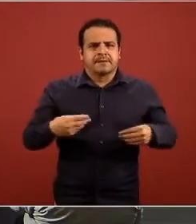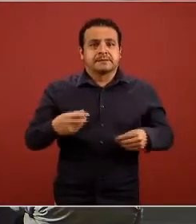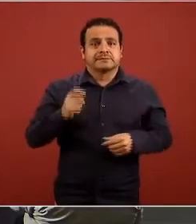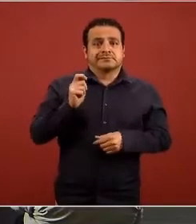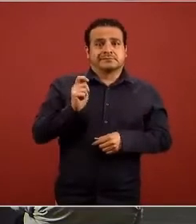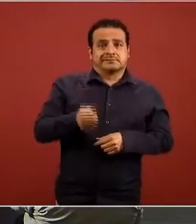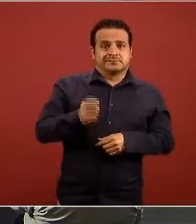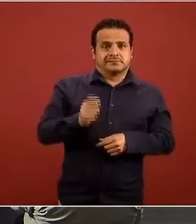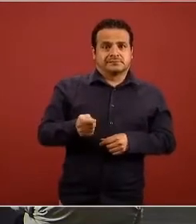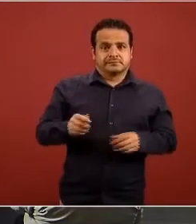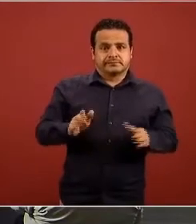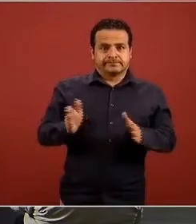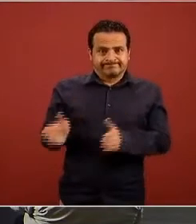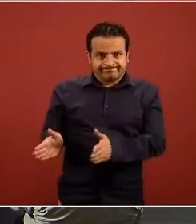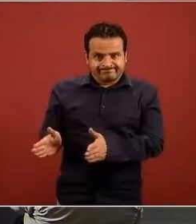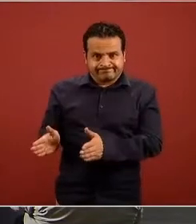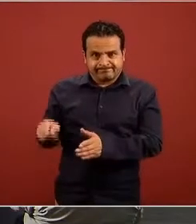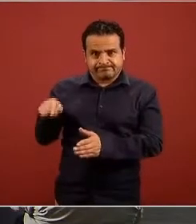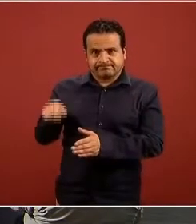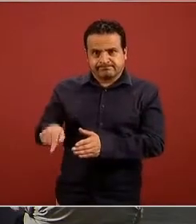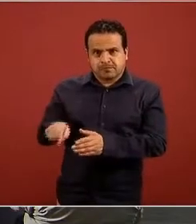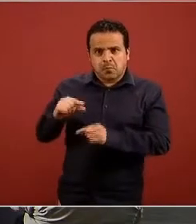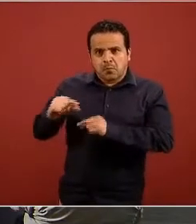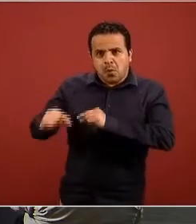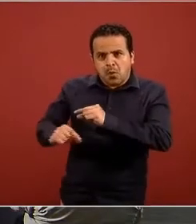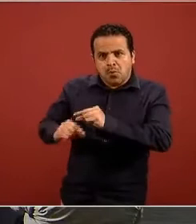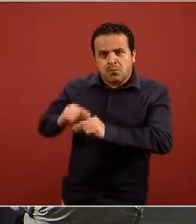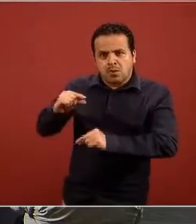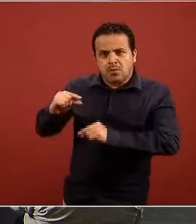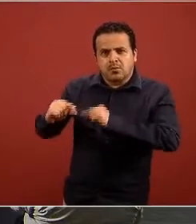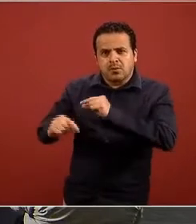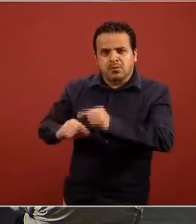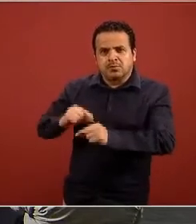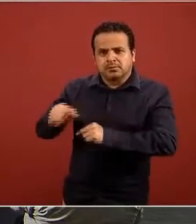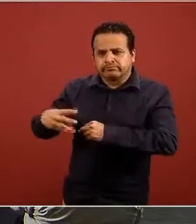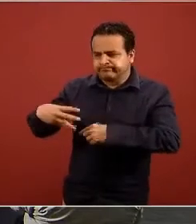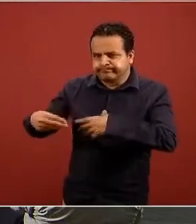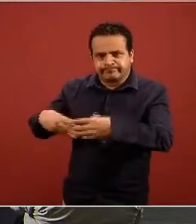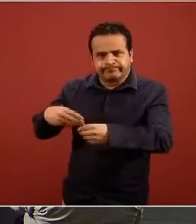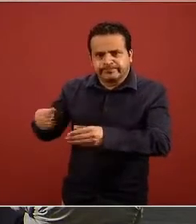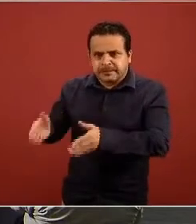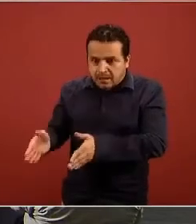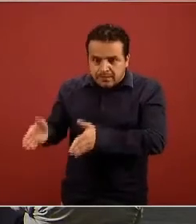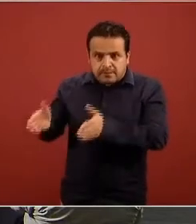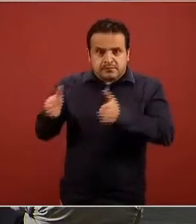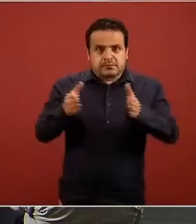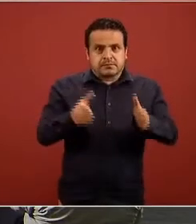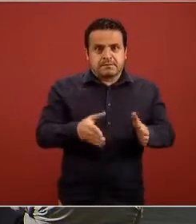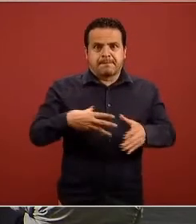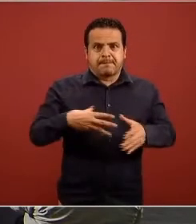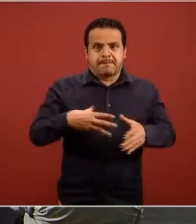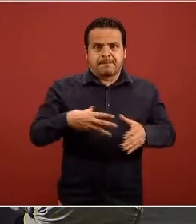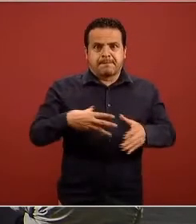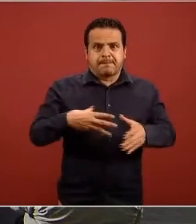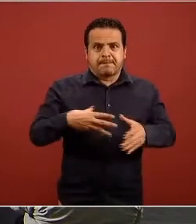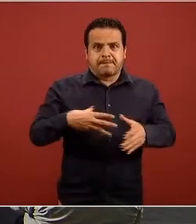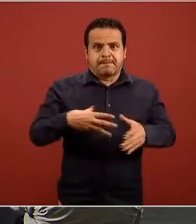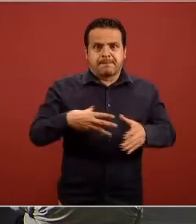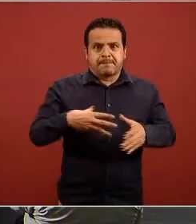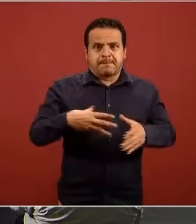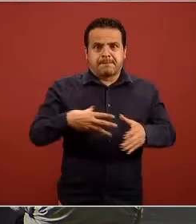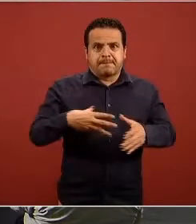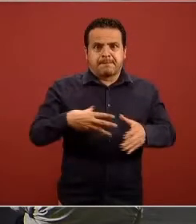cambia de una propagación lenta hacia una propagación más rápida al día siguiente catorce de